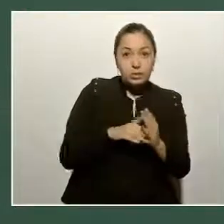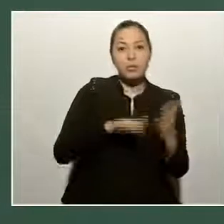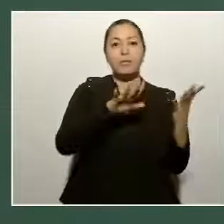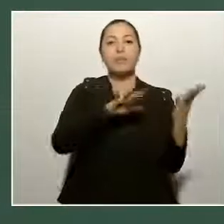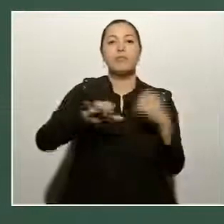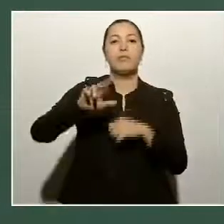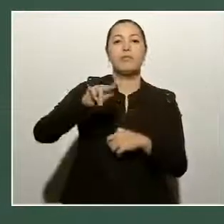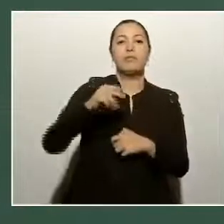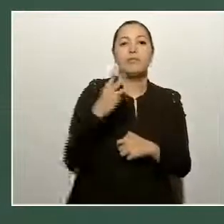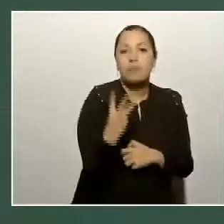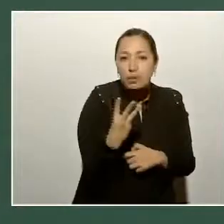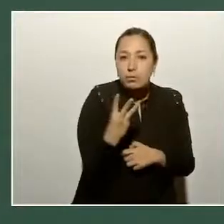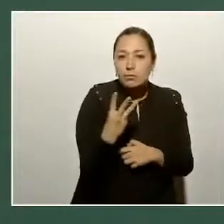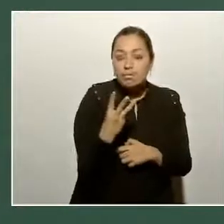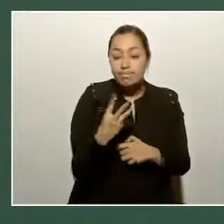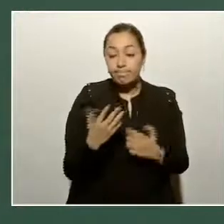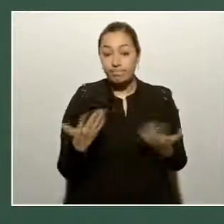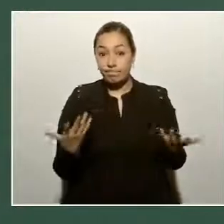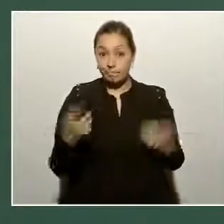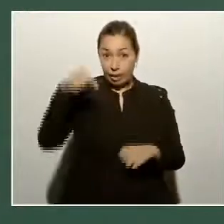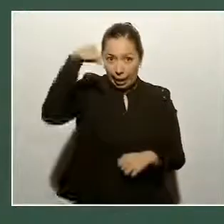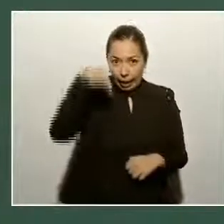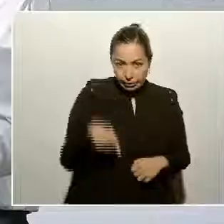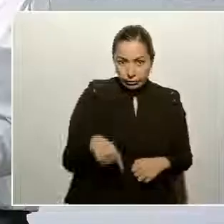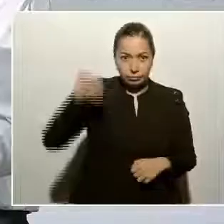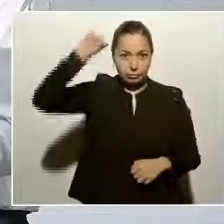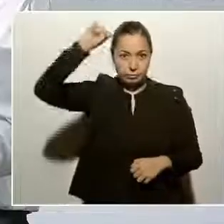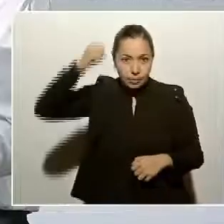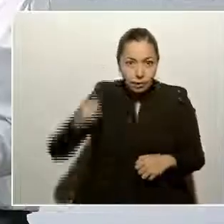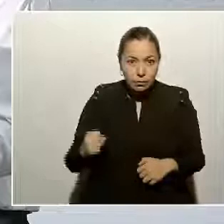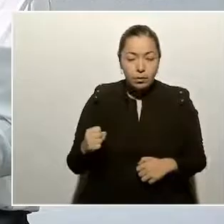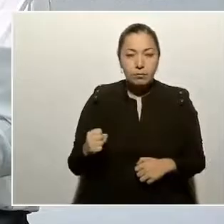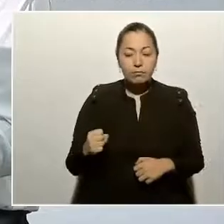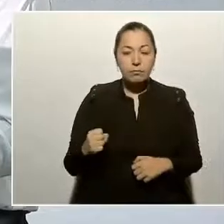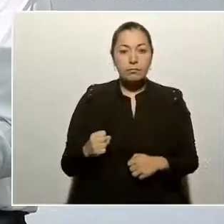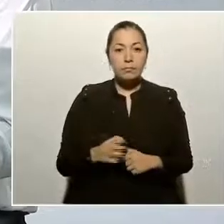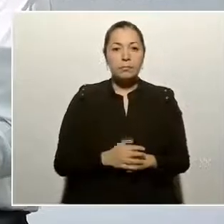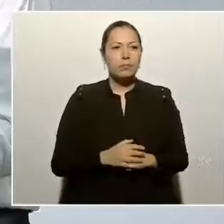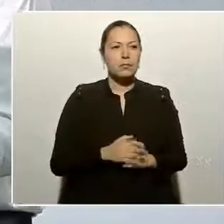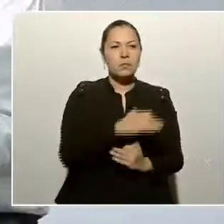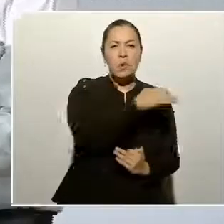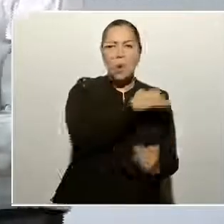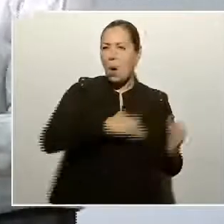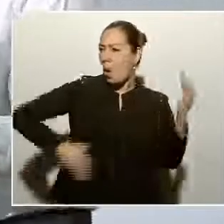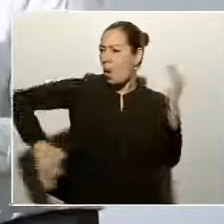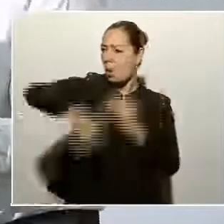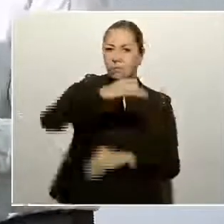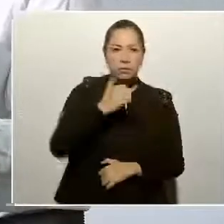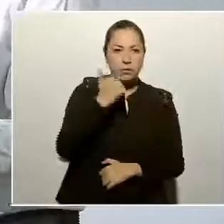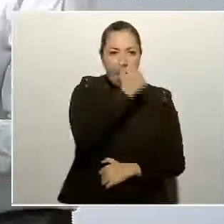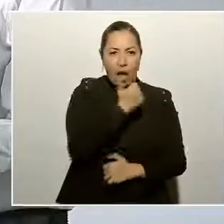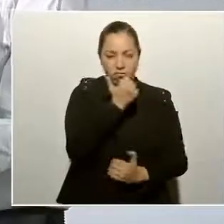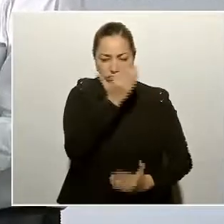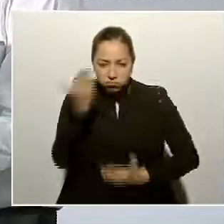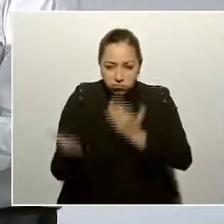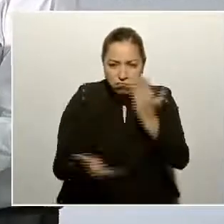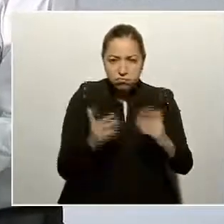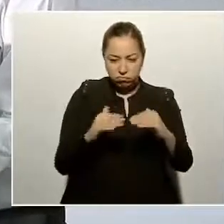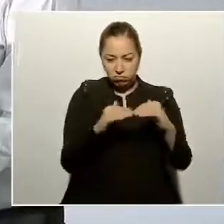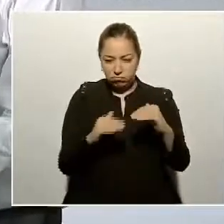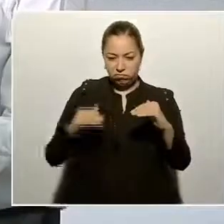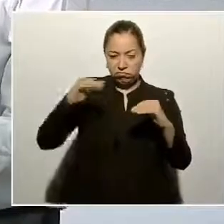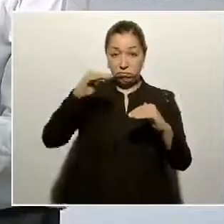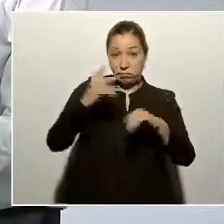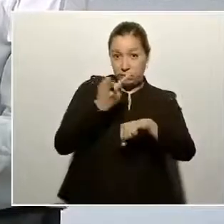Aquí, en Sinaloa, todos los estudiantes de nivel medio